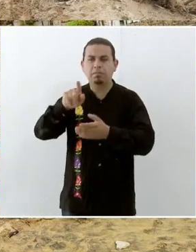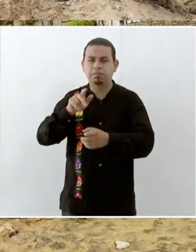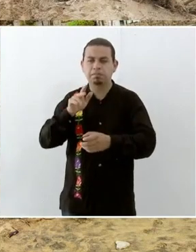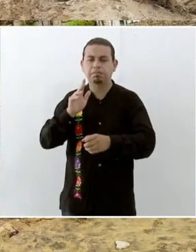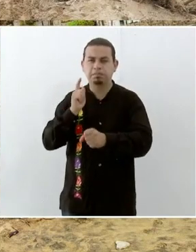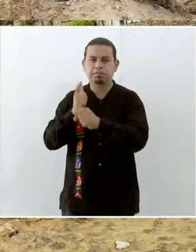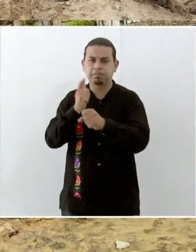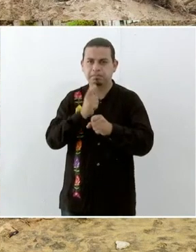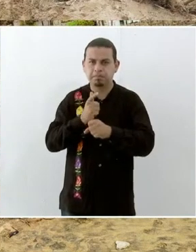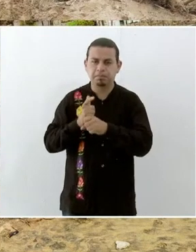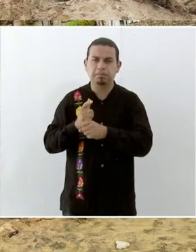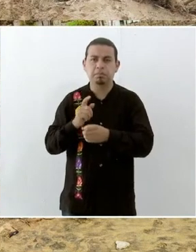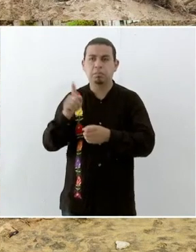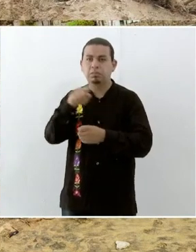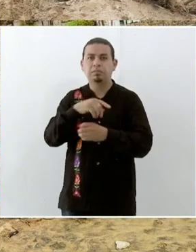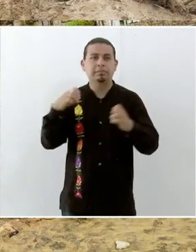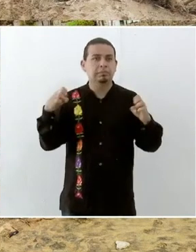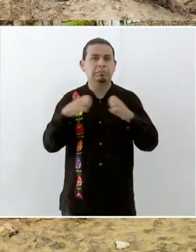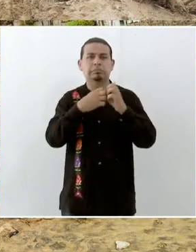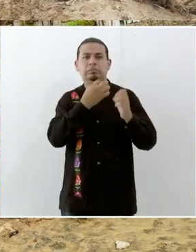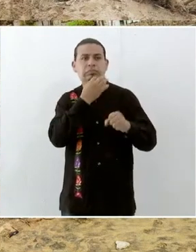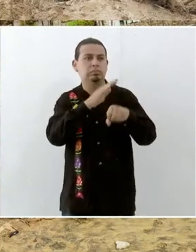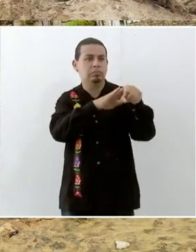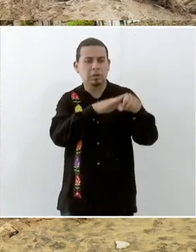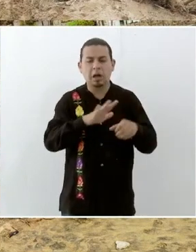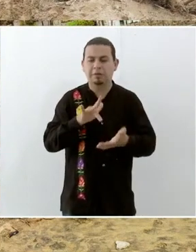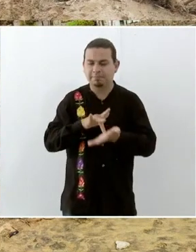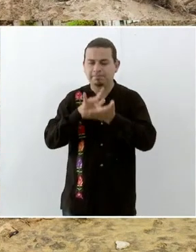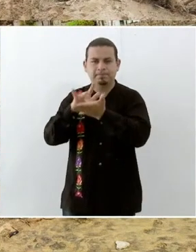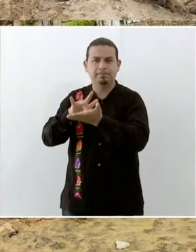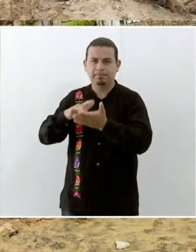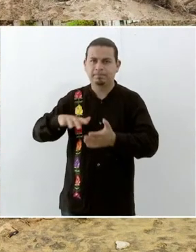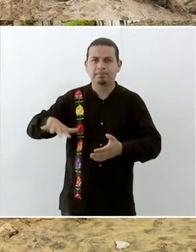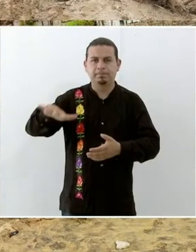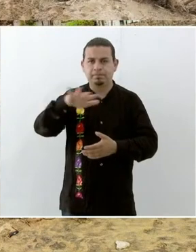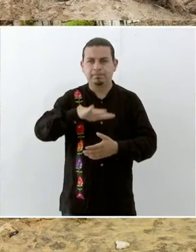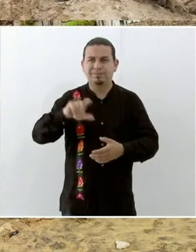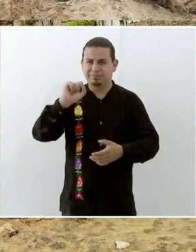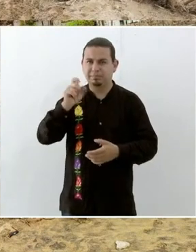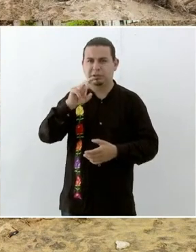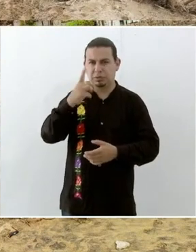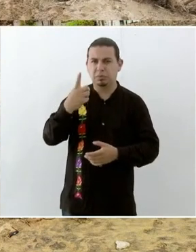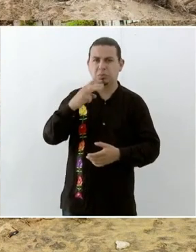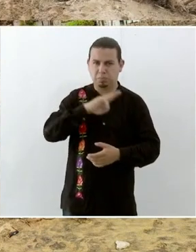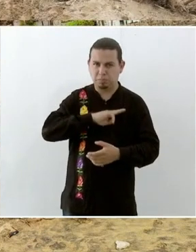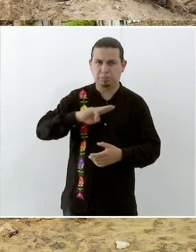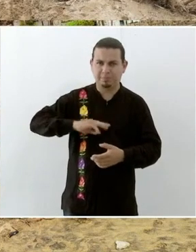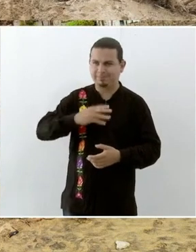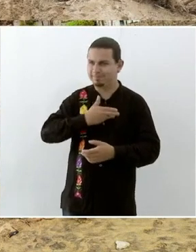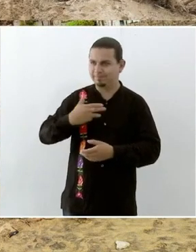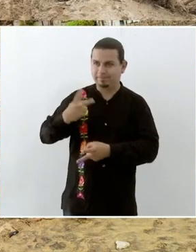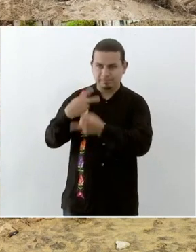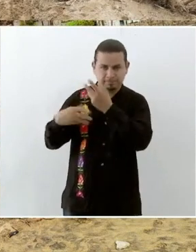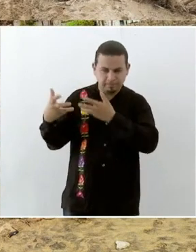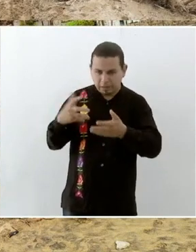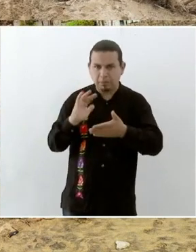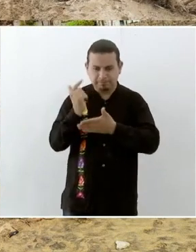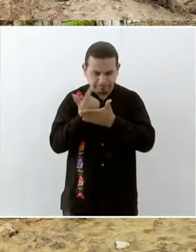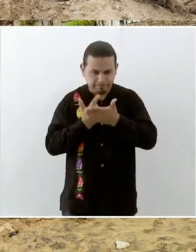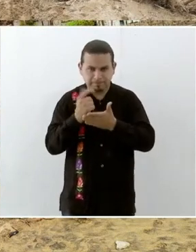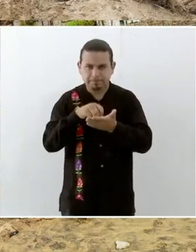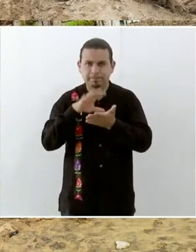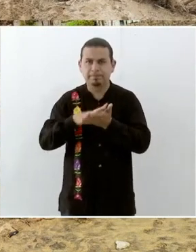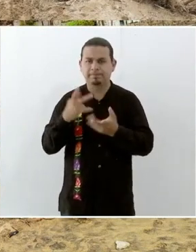declaratoria de 31 presidentes municipales que hoy están aquí. Tenemos a estos pescadores